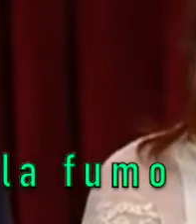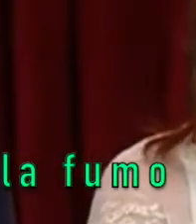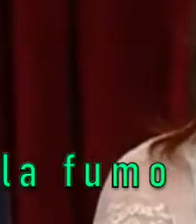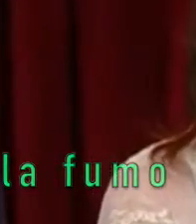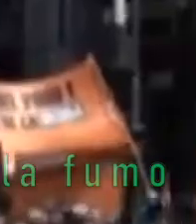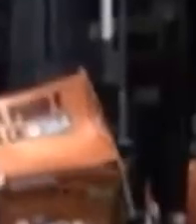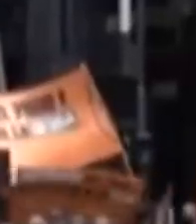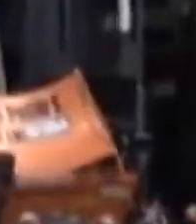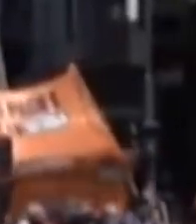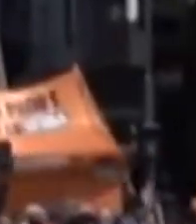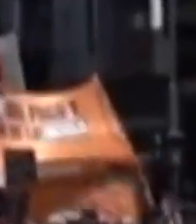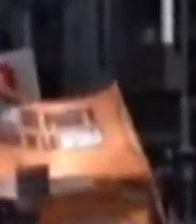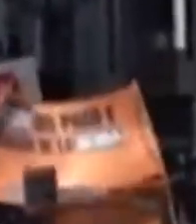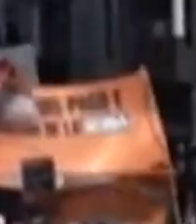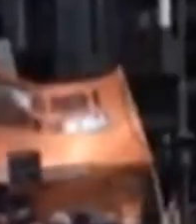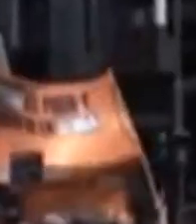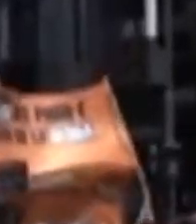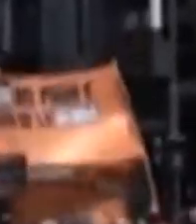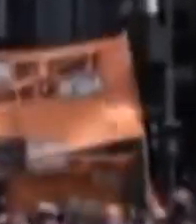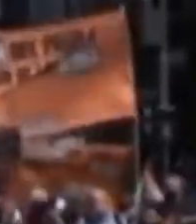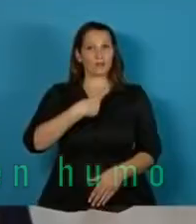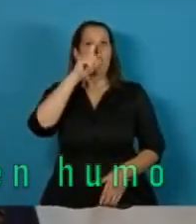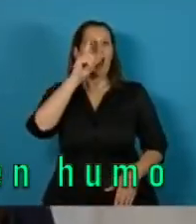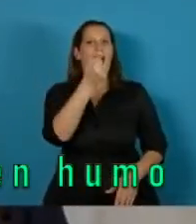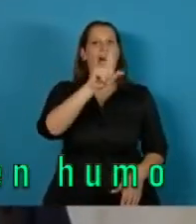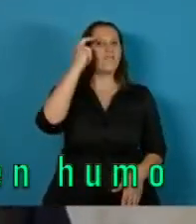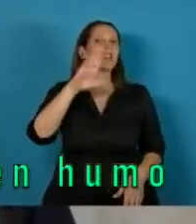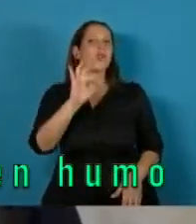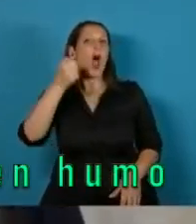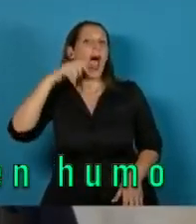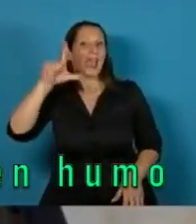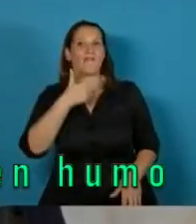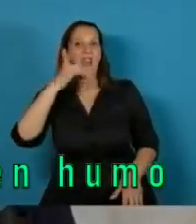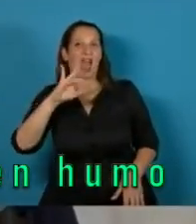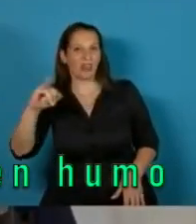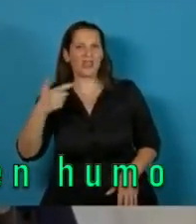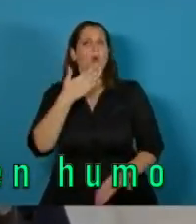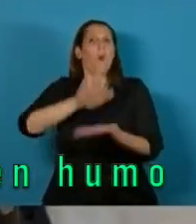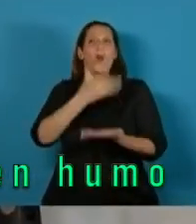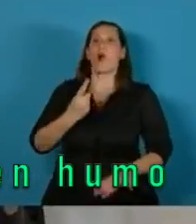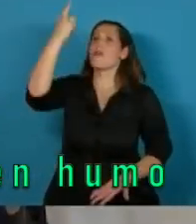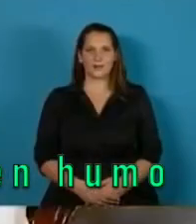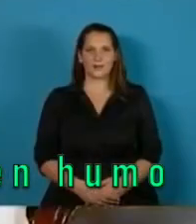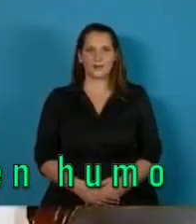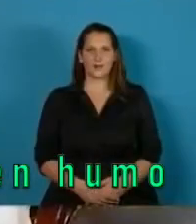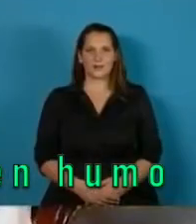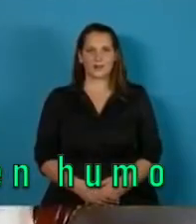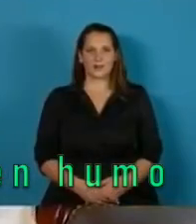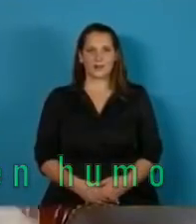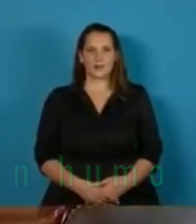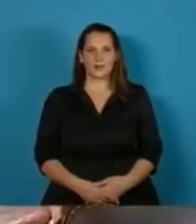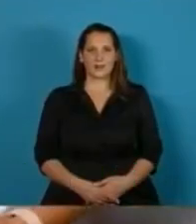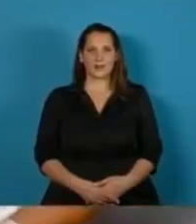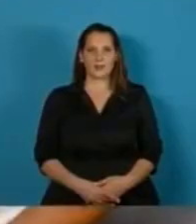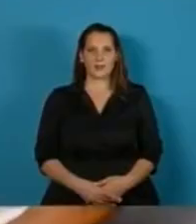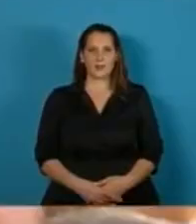fumo Me dejaron el bolonqui y ahora venden humo Me